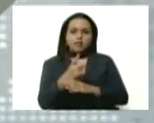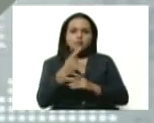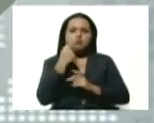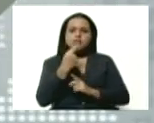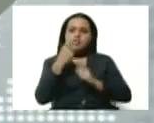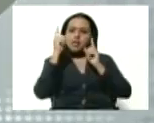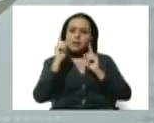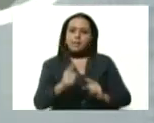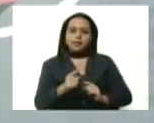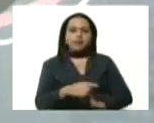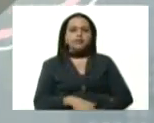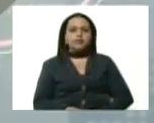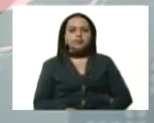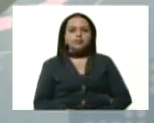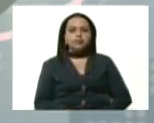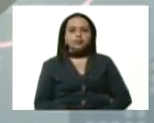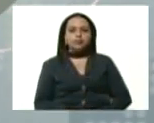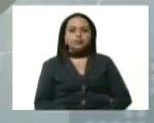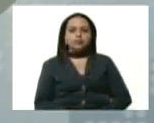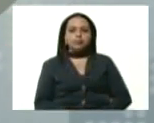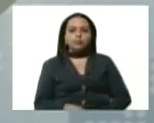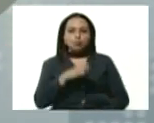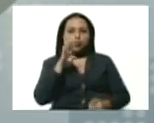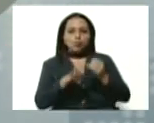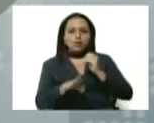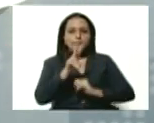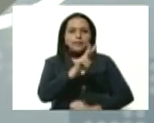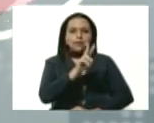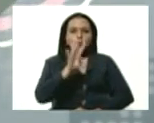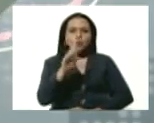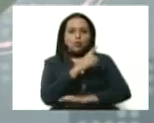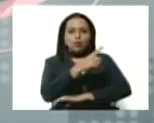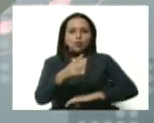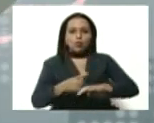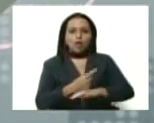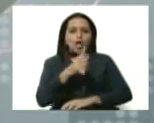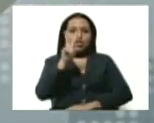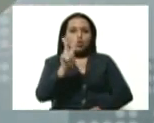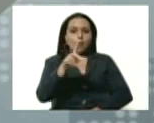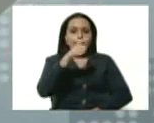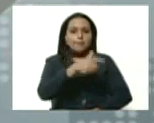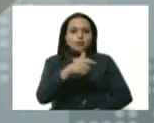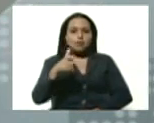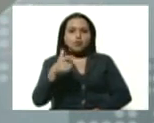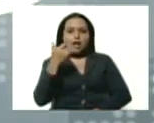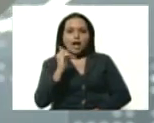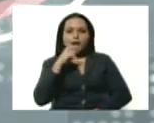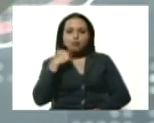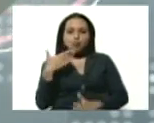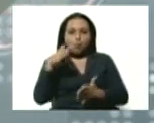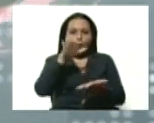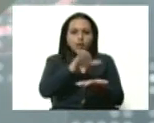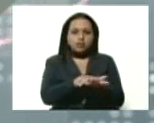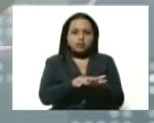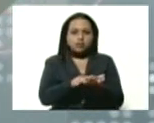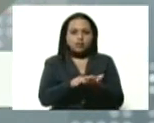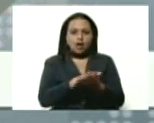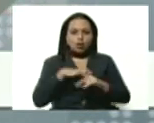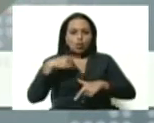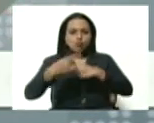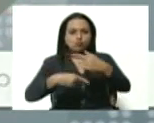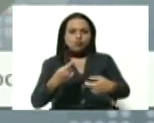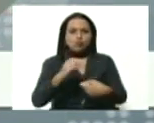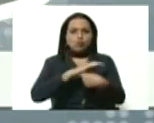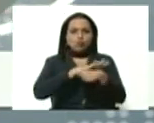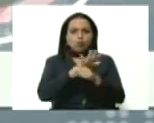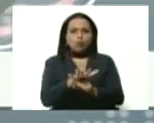que en las últimas 24 horas, dos compatriotas han fallecido por causa de la